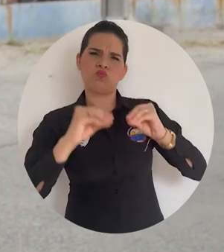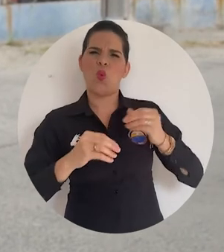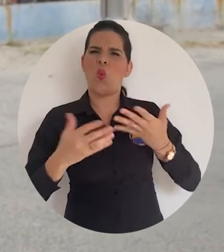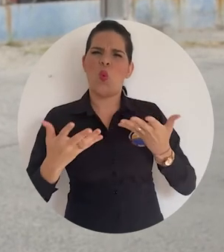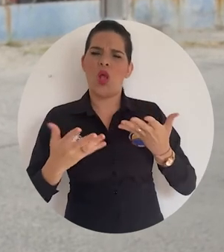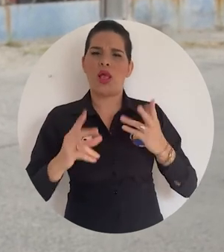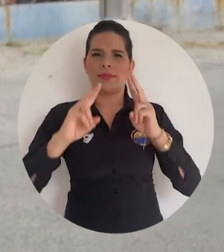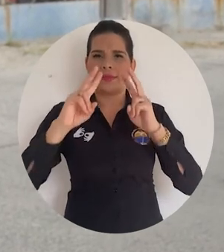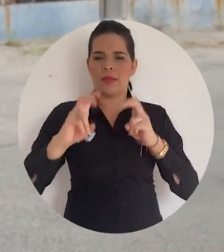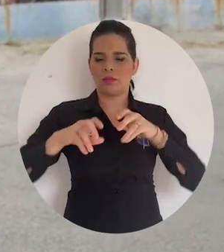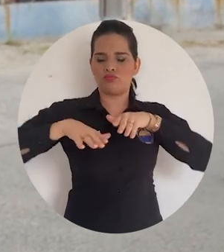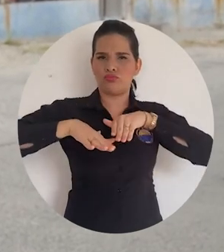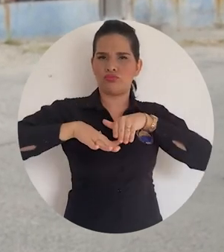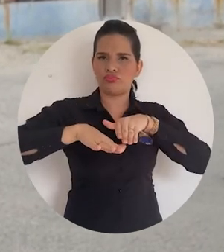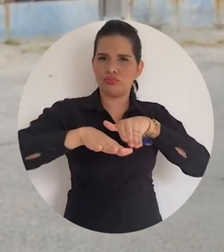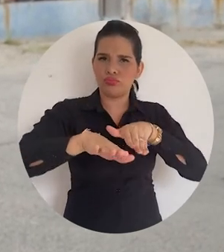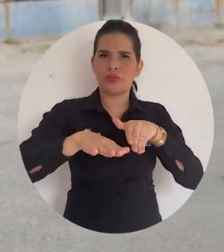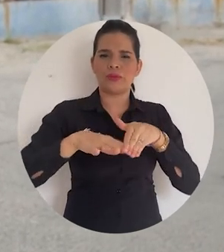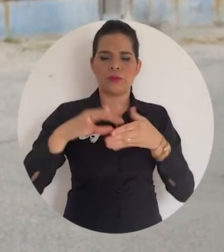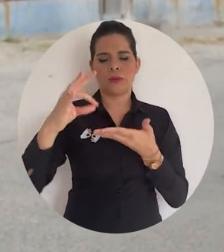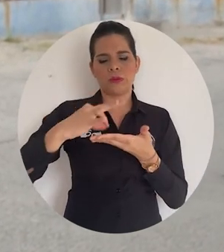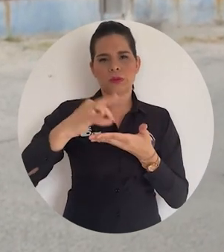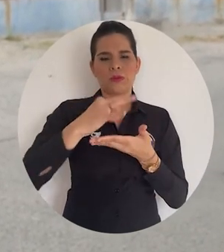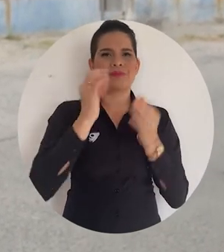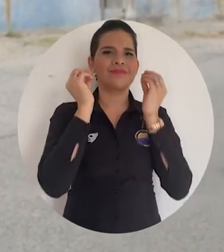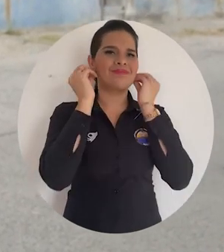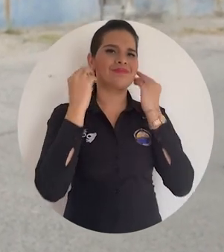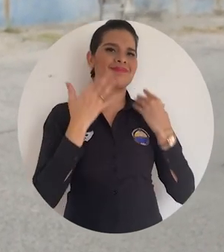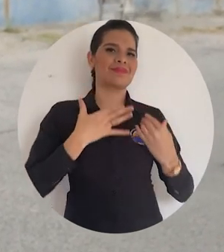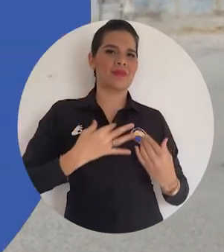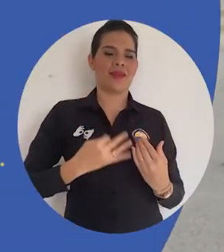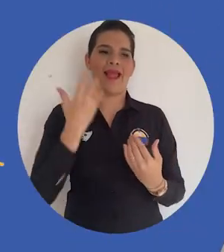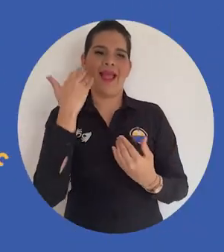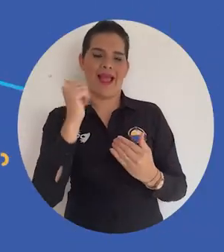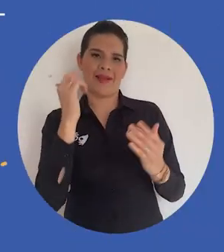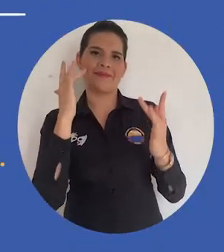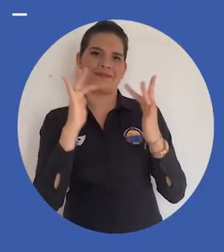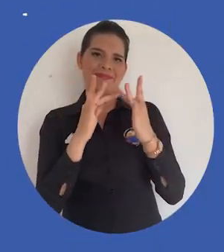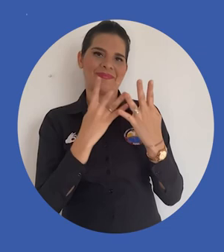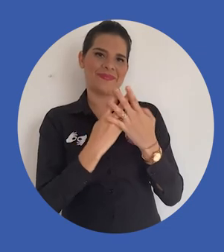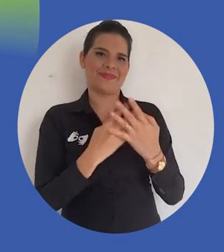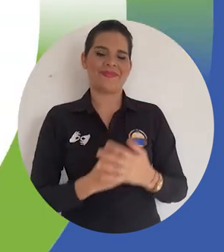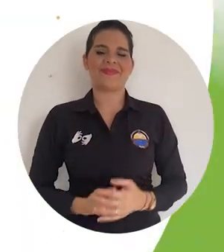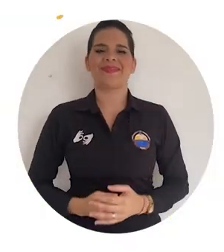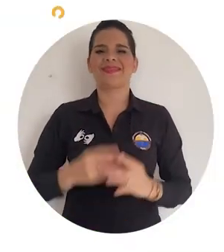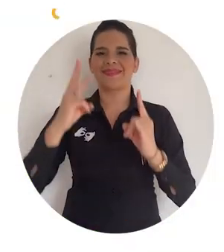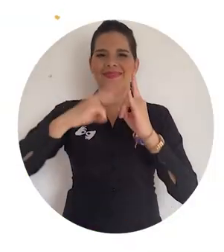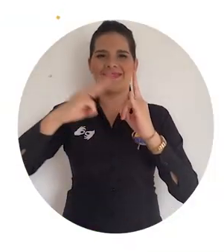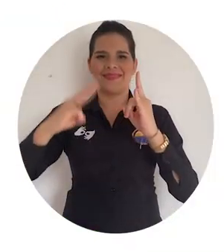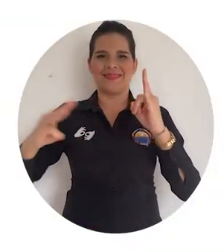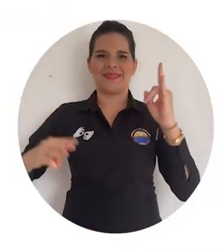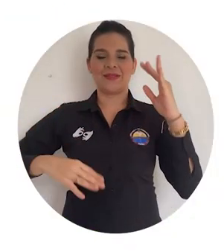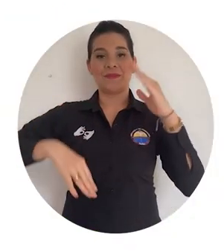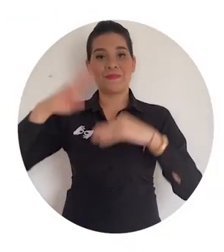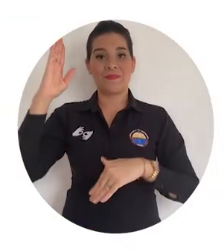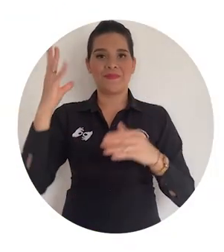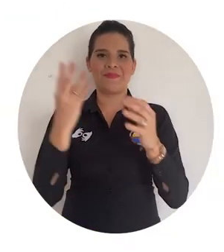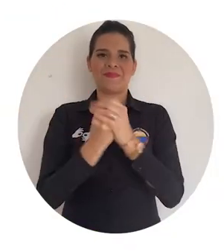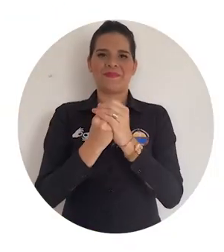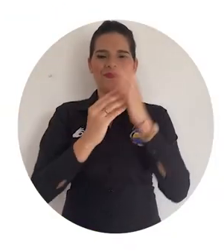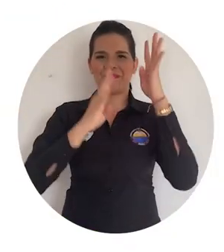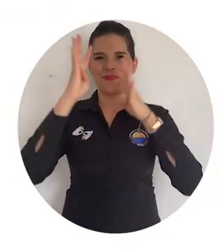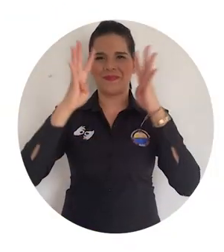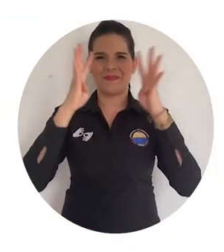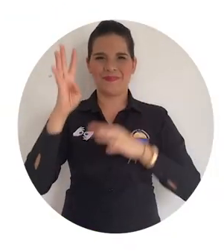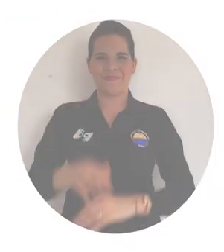en temas de costura y de bisutería con la población femenina del establecimiento. Universidad del Magdalena, aún